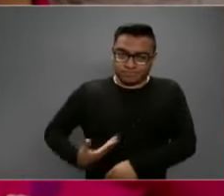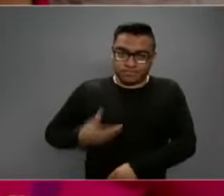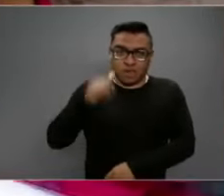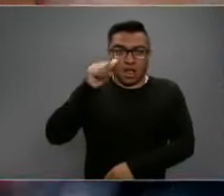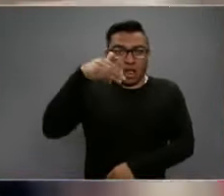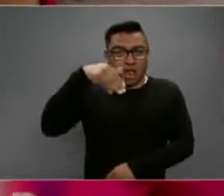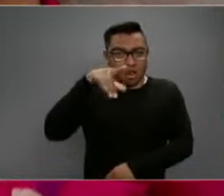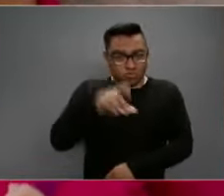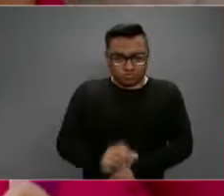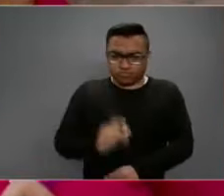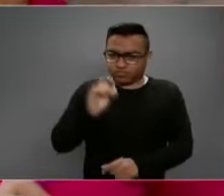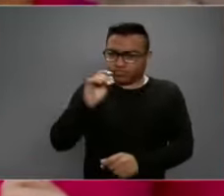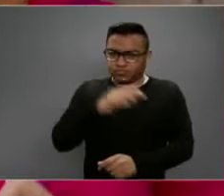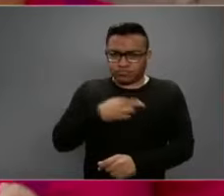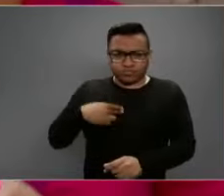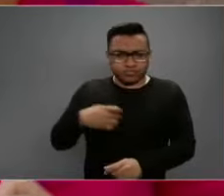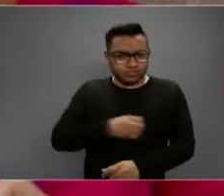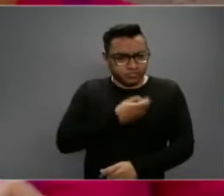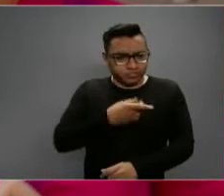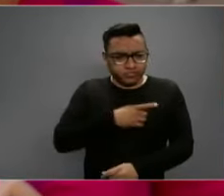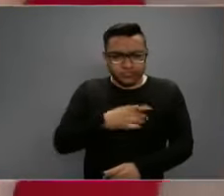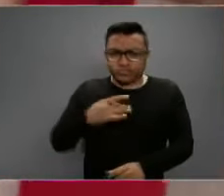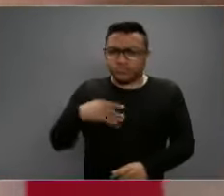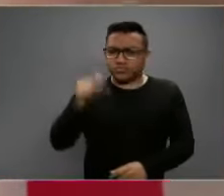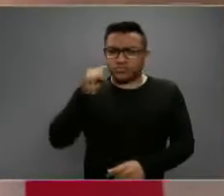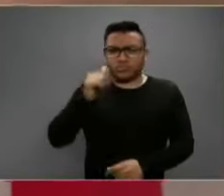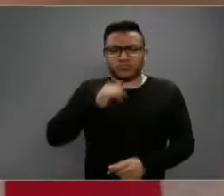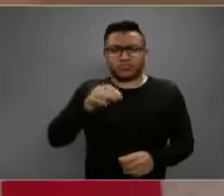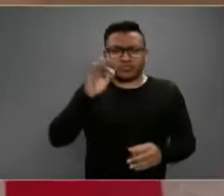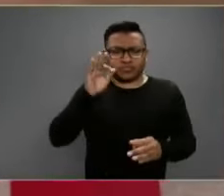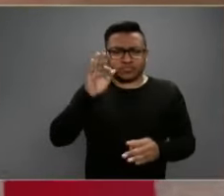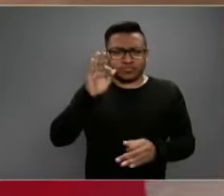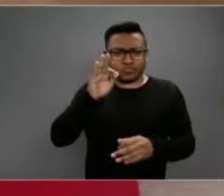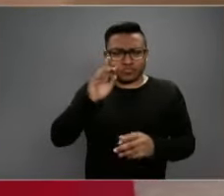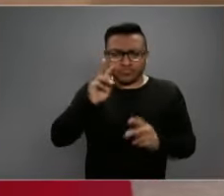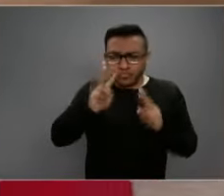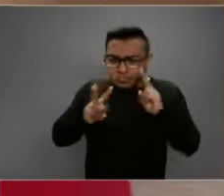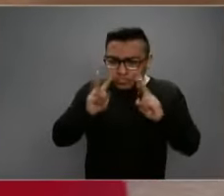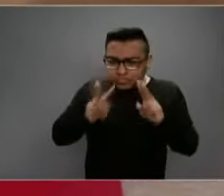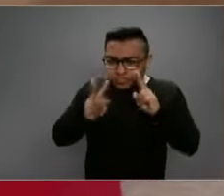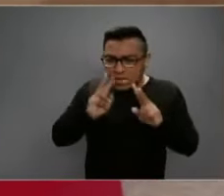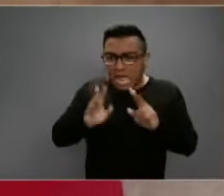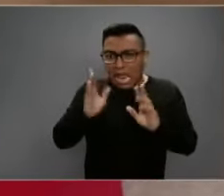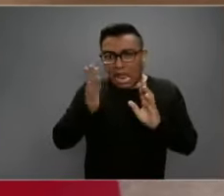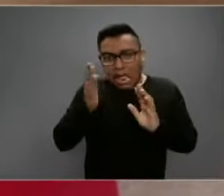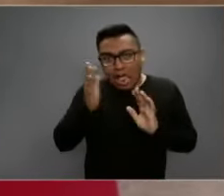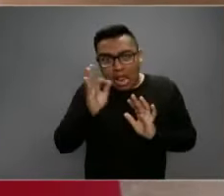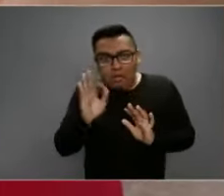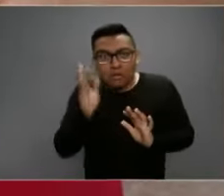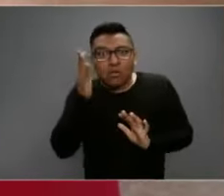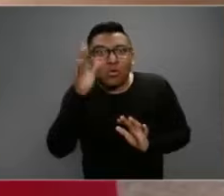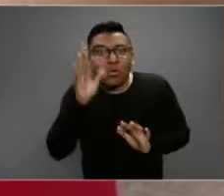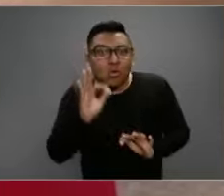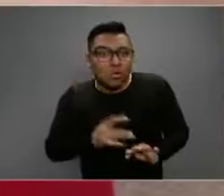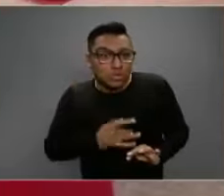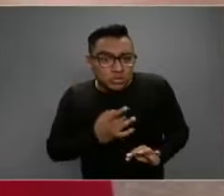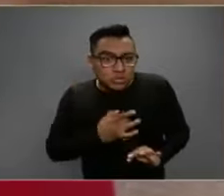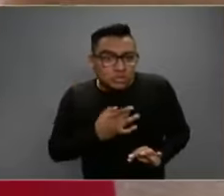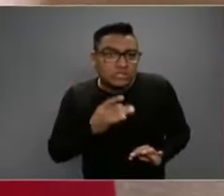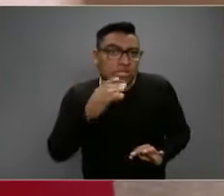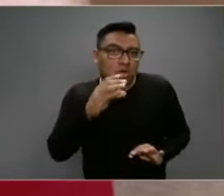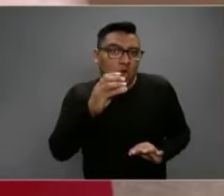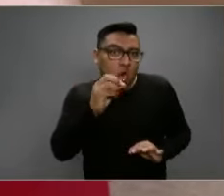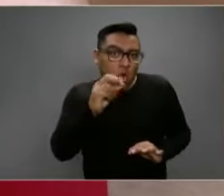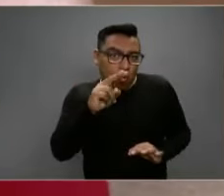sobre su salud. Y en el momento en que presente signos y síntomas compatibles con la enfermedad COVID